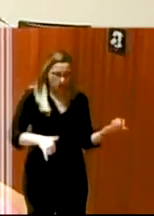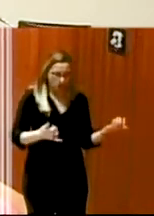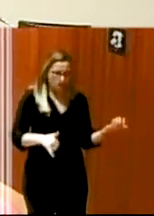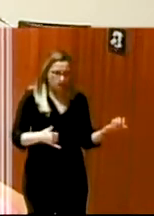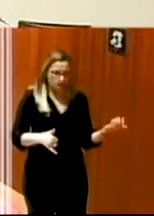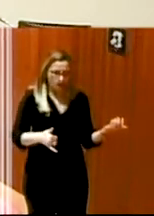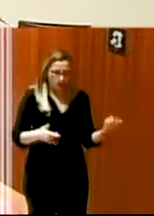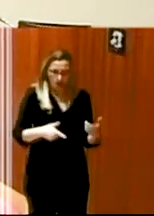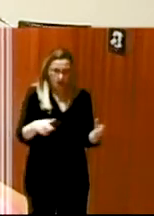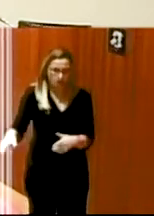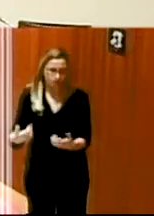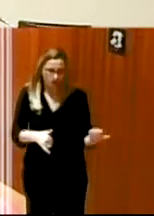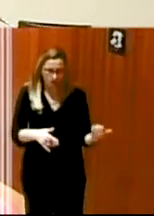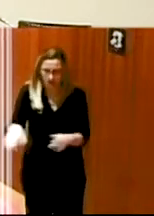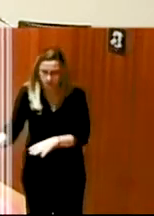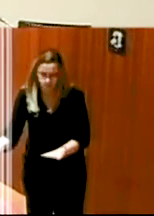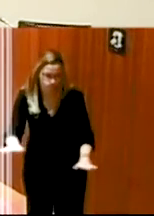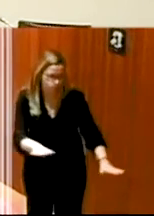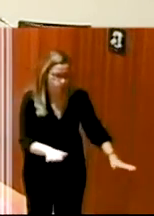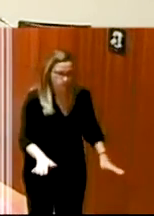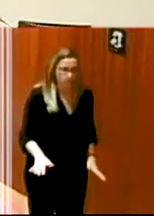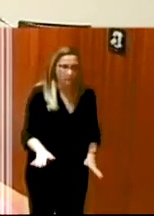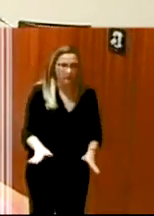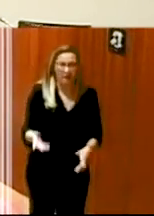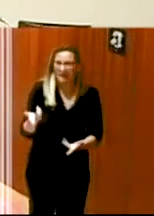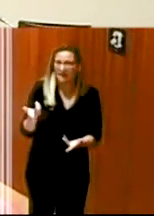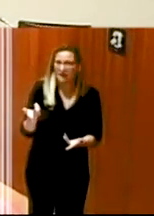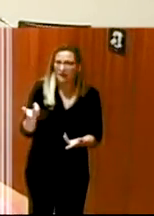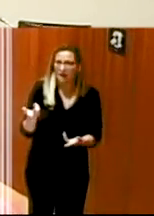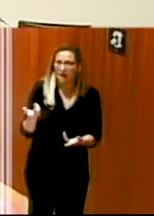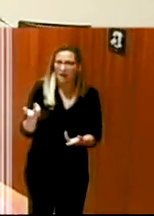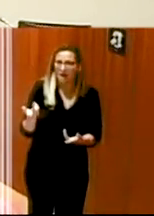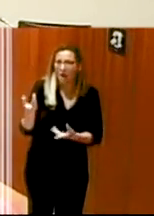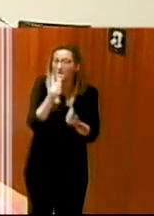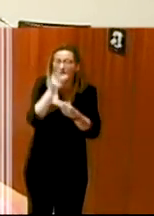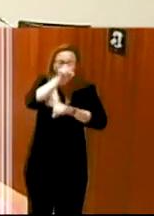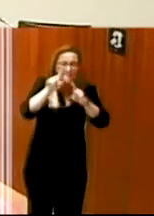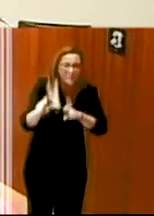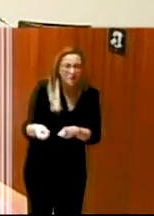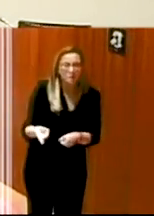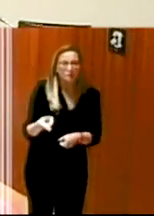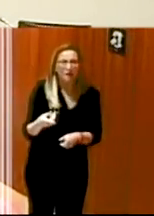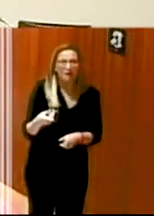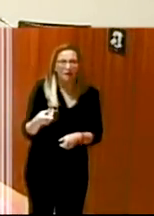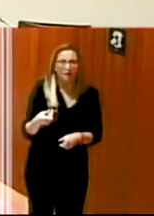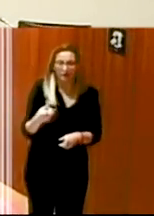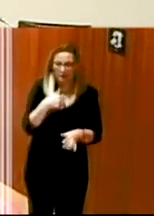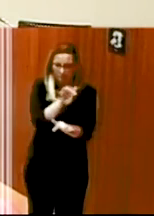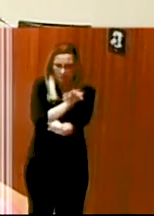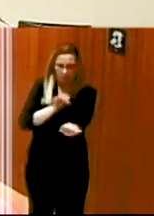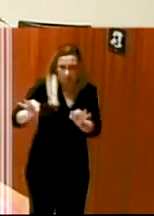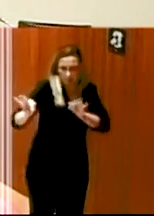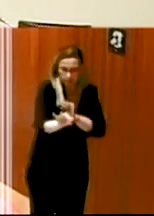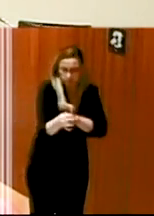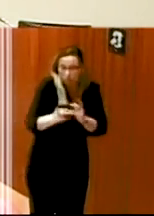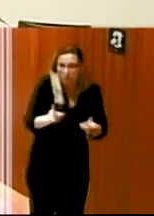¿dónde dejo la guitarra? muchas preguntas que no te haces si como decía antes Diego no te pones en el papel de la otra